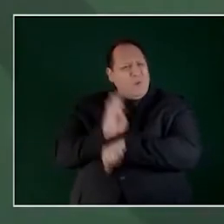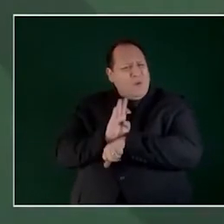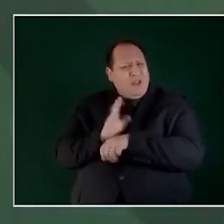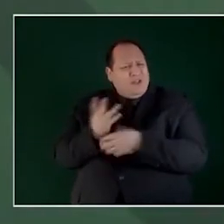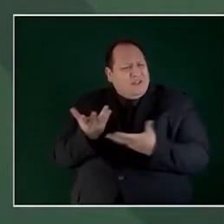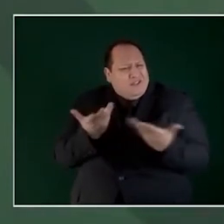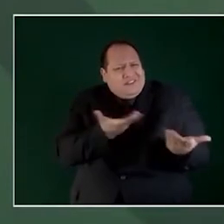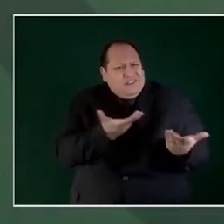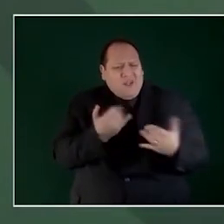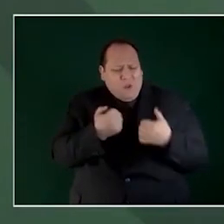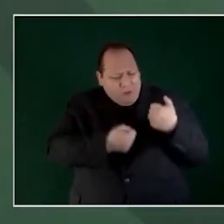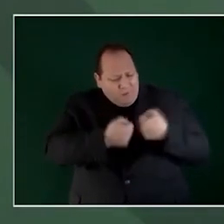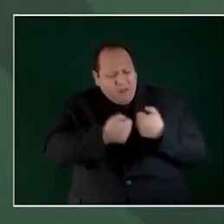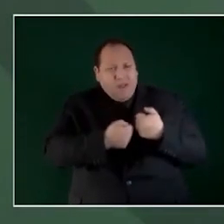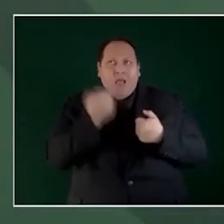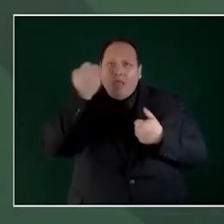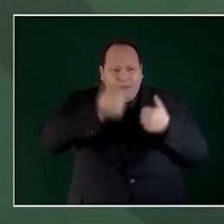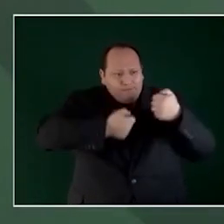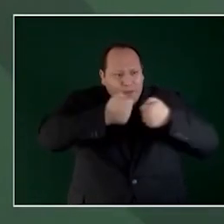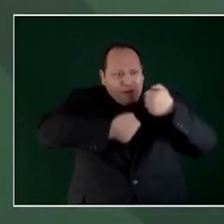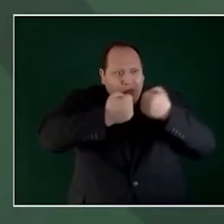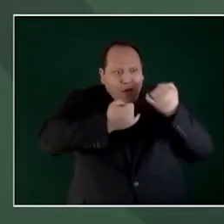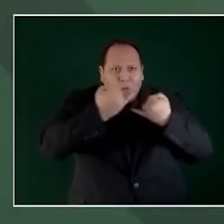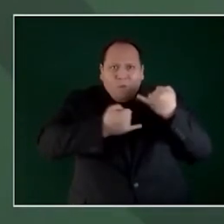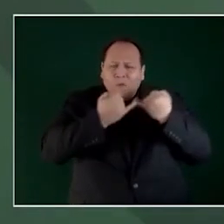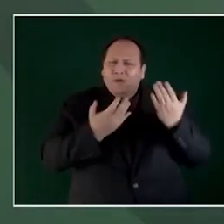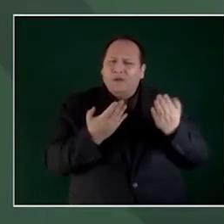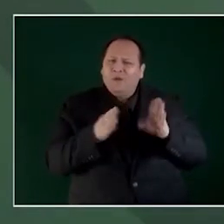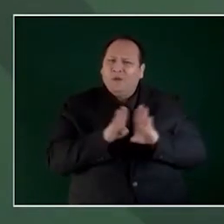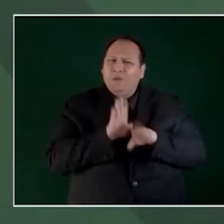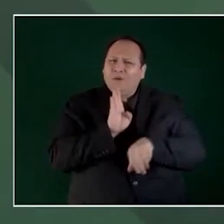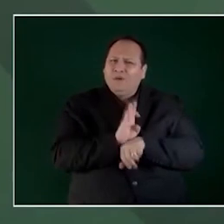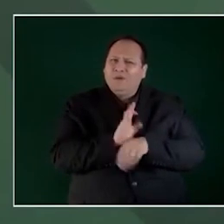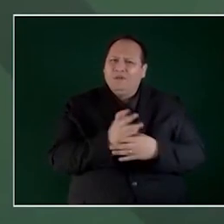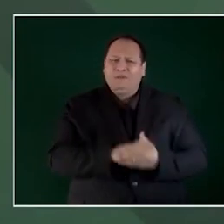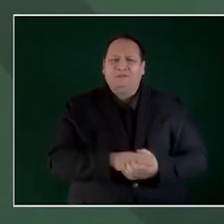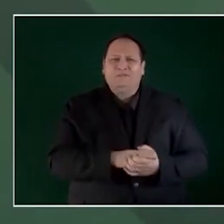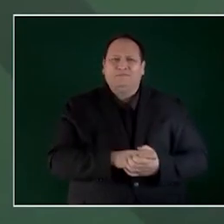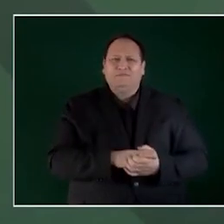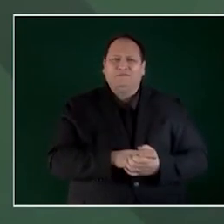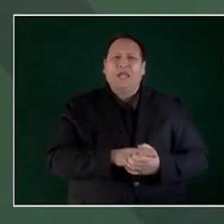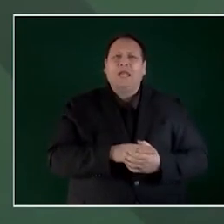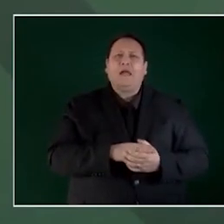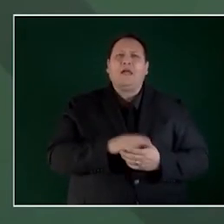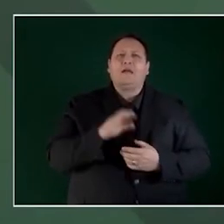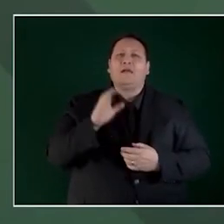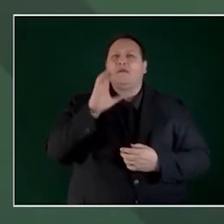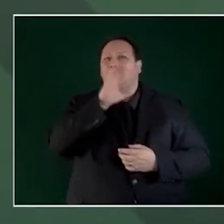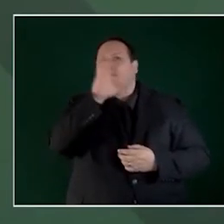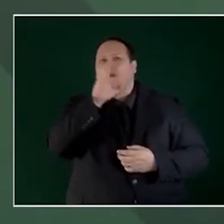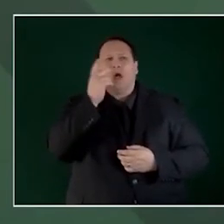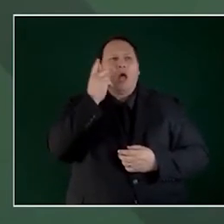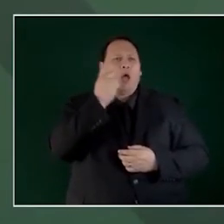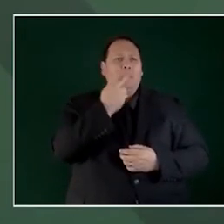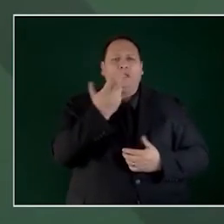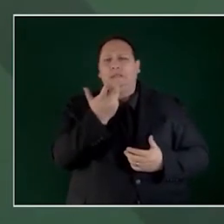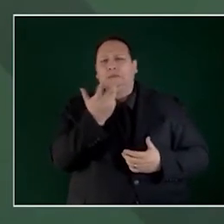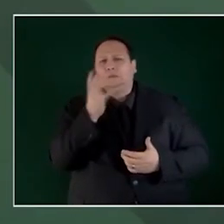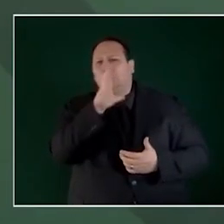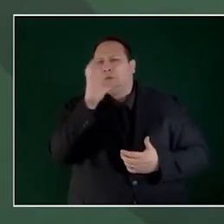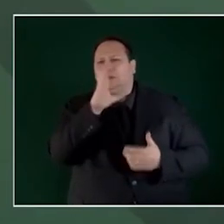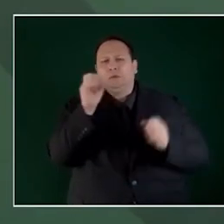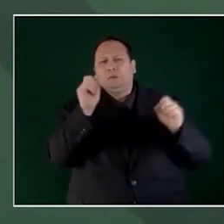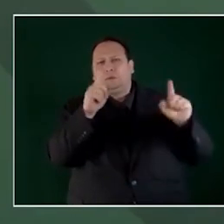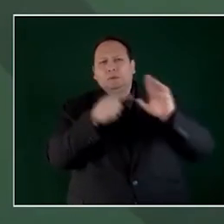están, estar todo el tiempo viendo esas imágenes, interactuando,